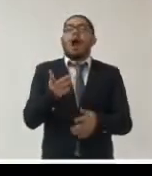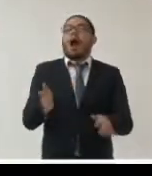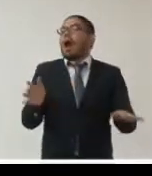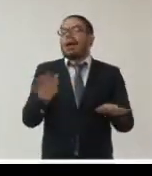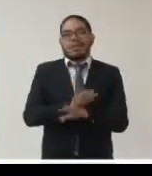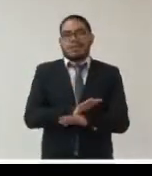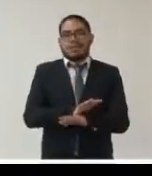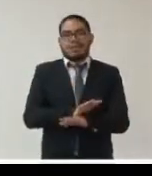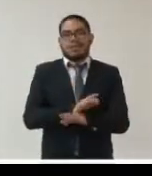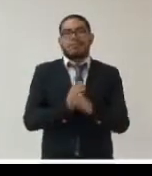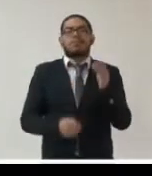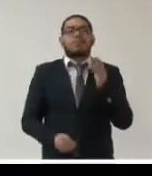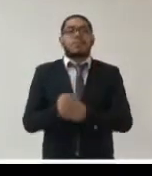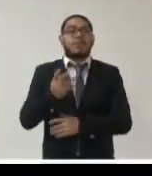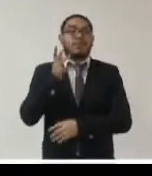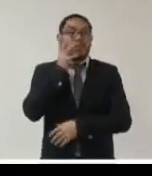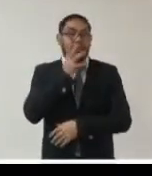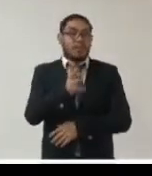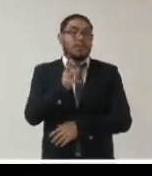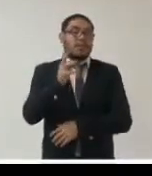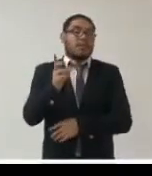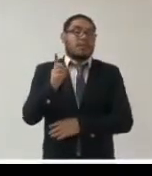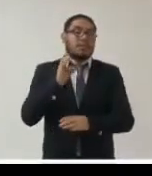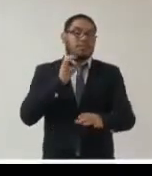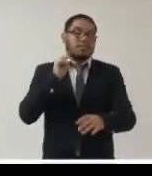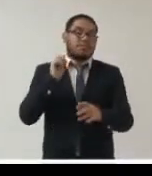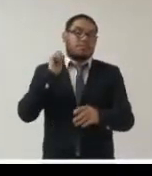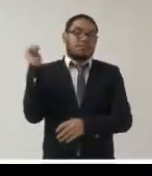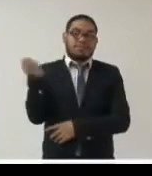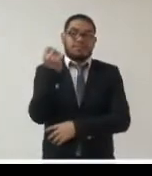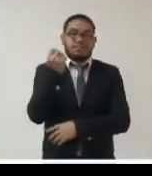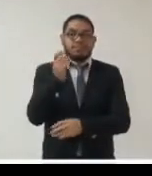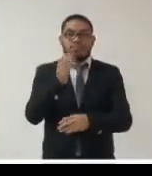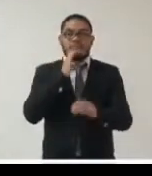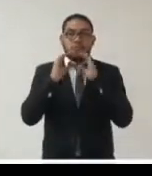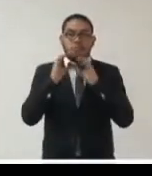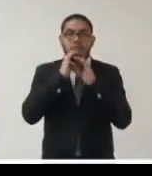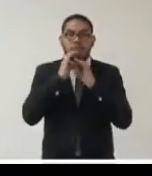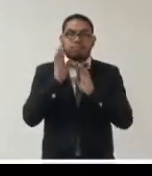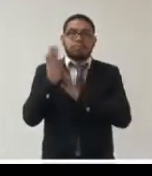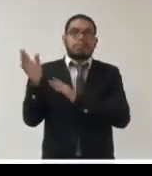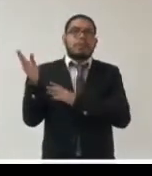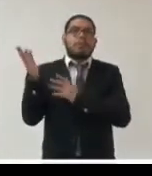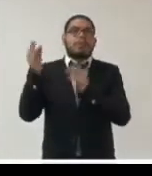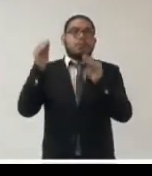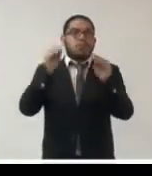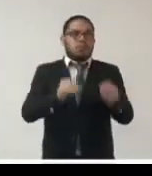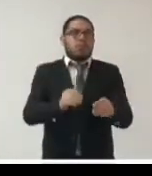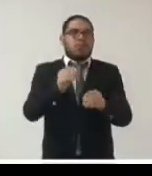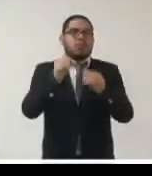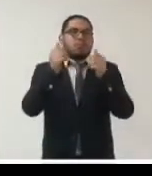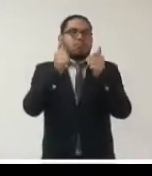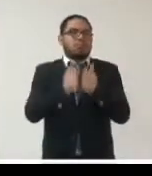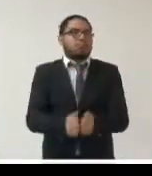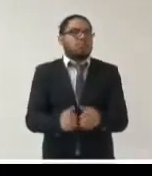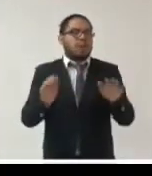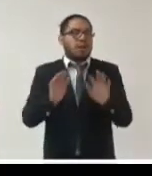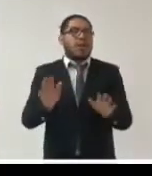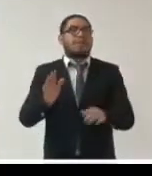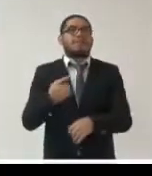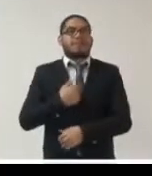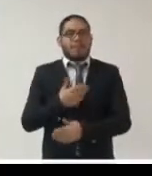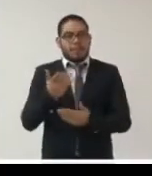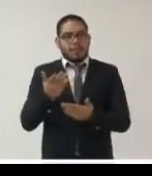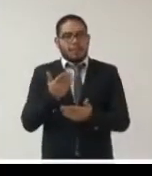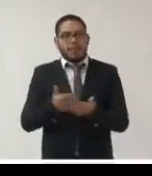las tecnologías de la información y comunicación han llegado para quedarse en este contexto me permito compartir